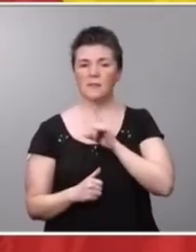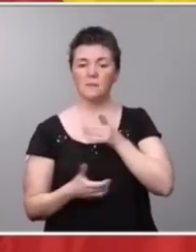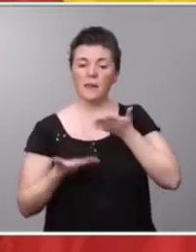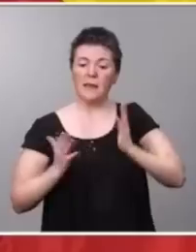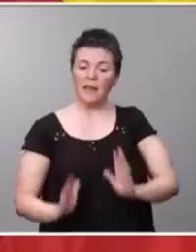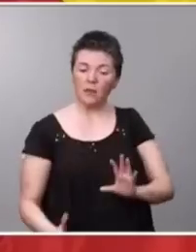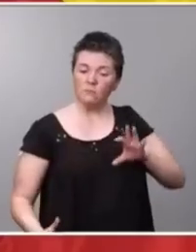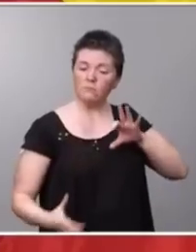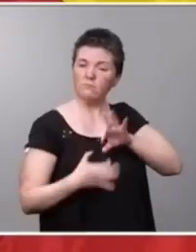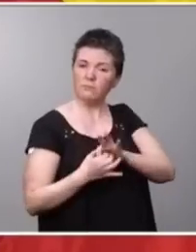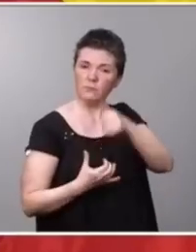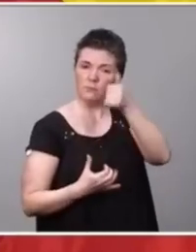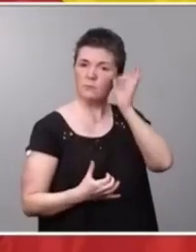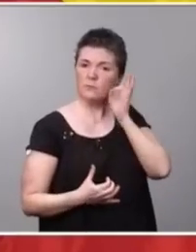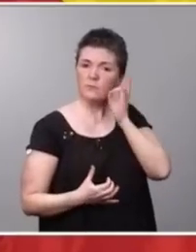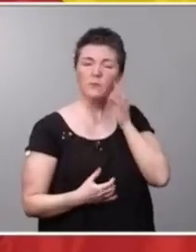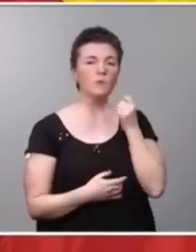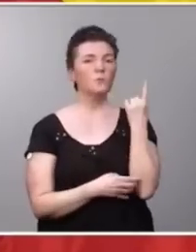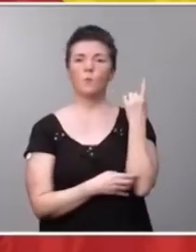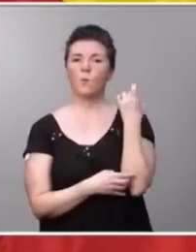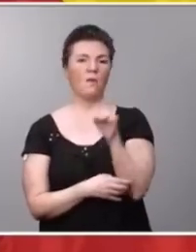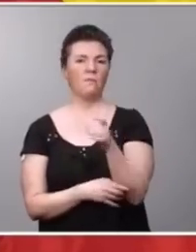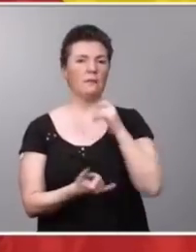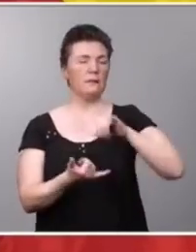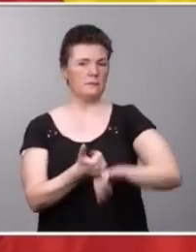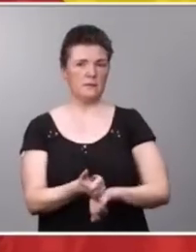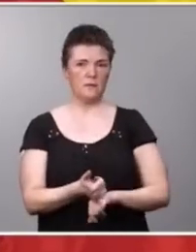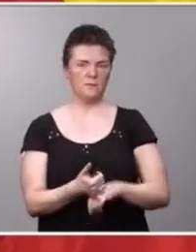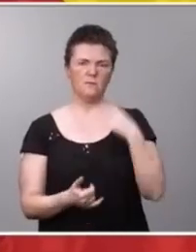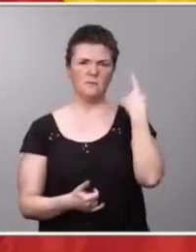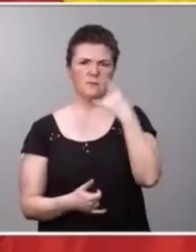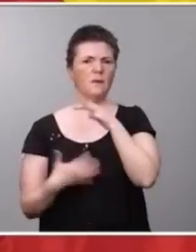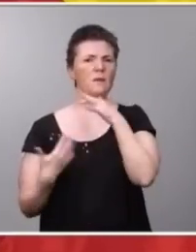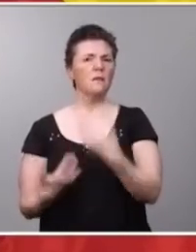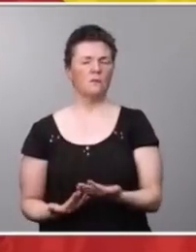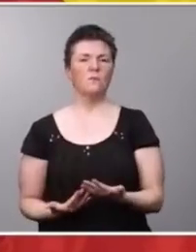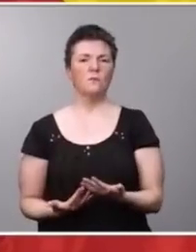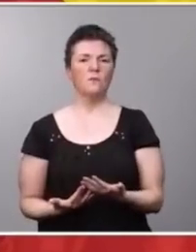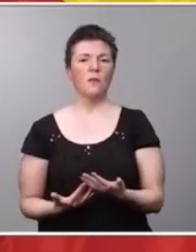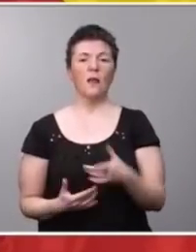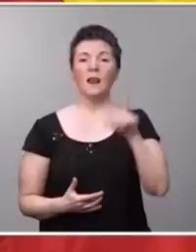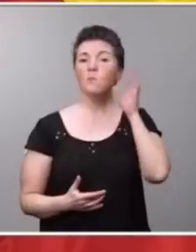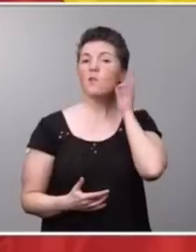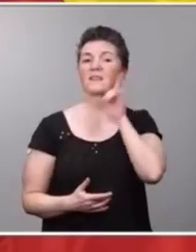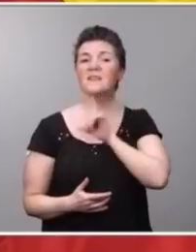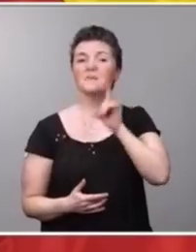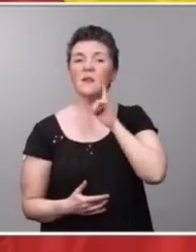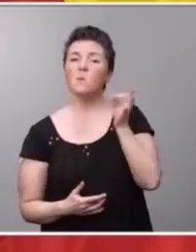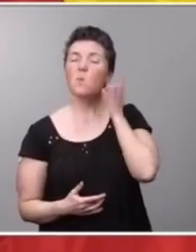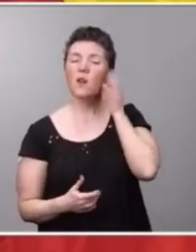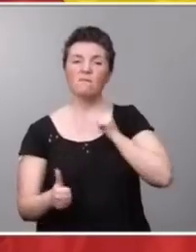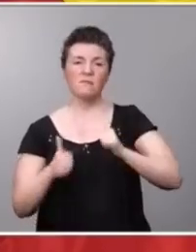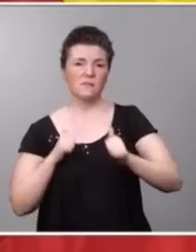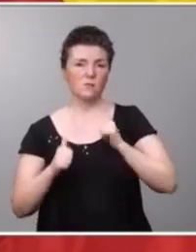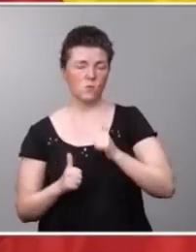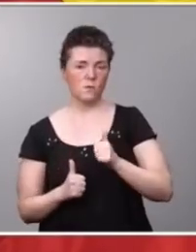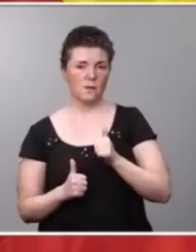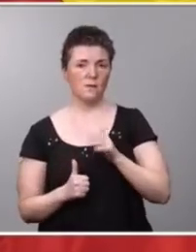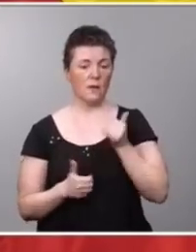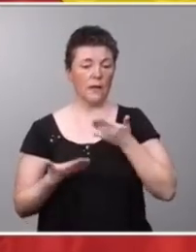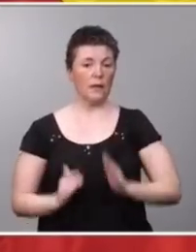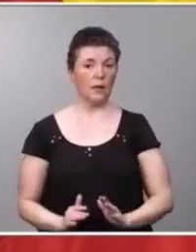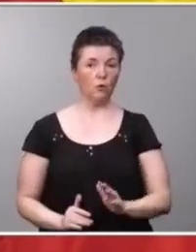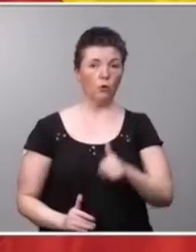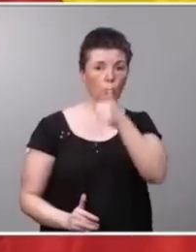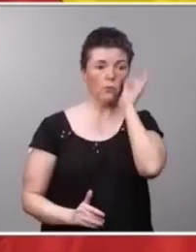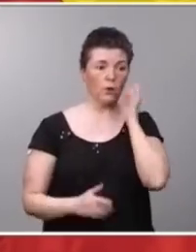hijas sin necesidad de estar casadas. Como saben, ahora mismo las lesbianas y las mujeres bisexuales que tienen un hijo o una hija juntas